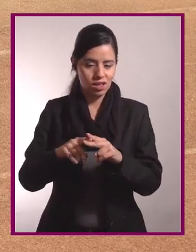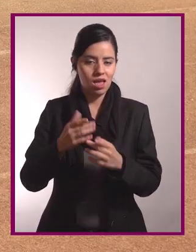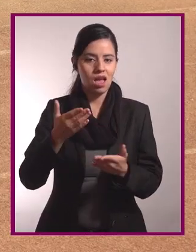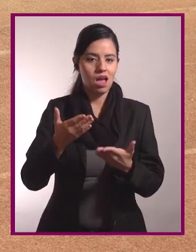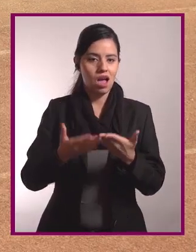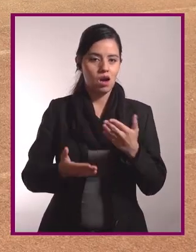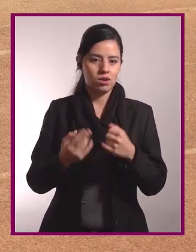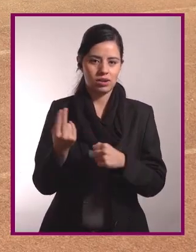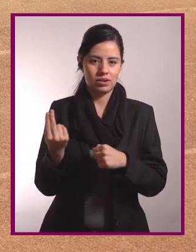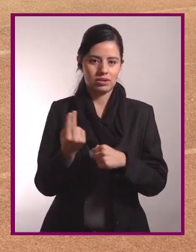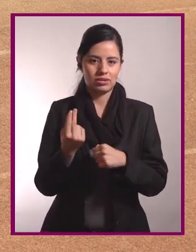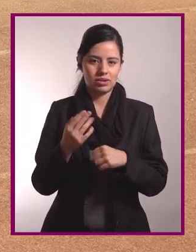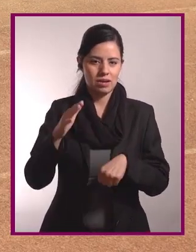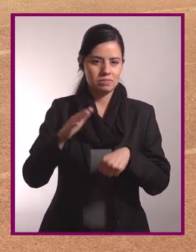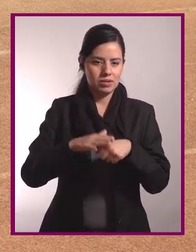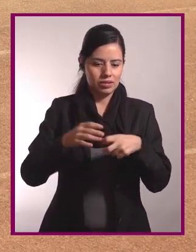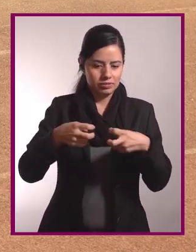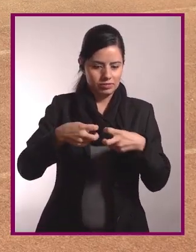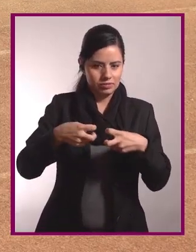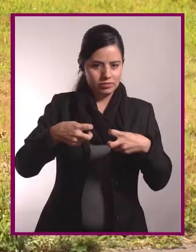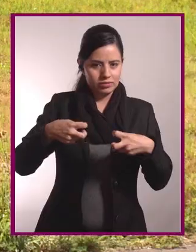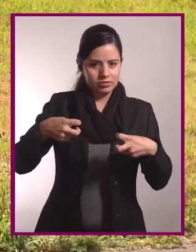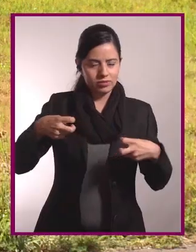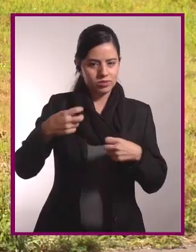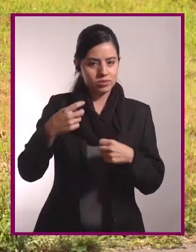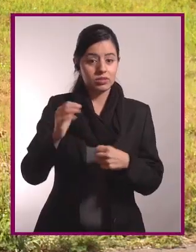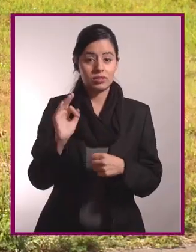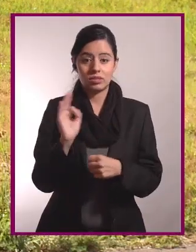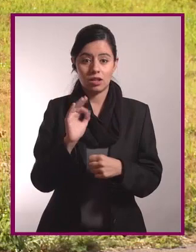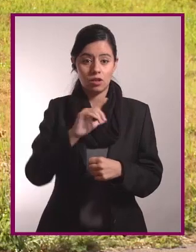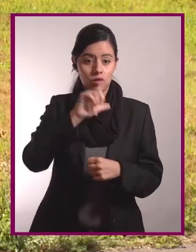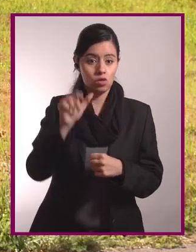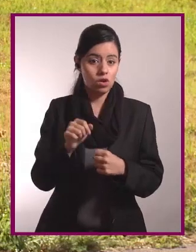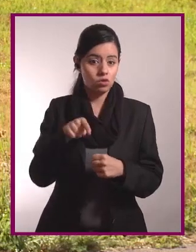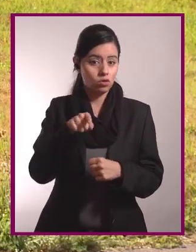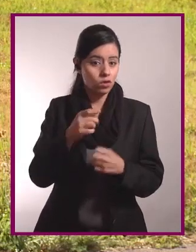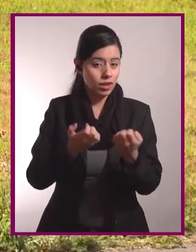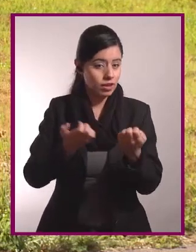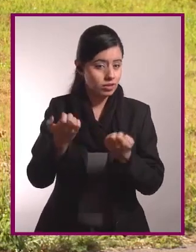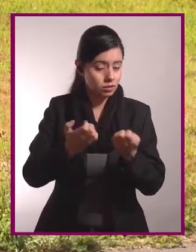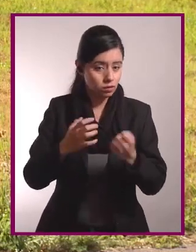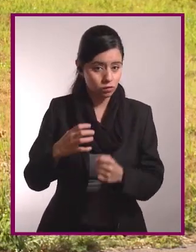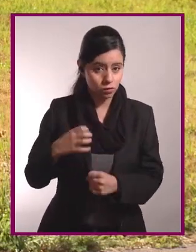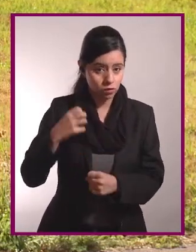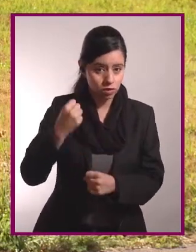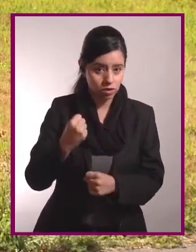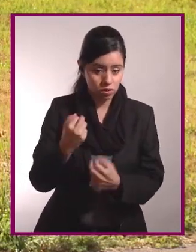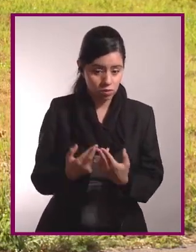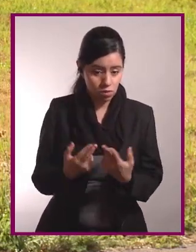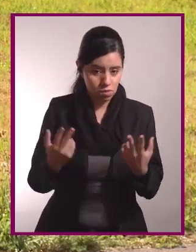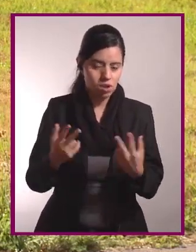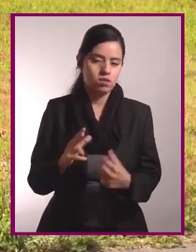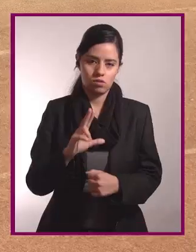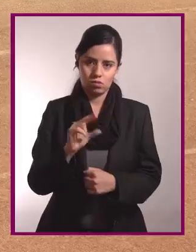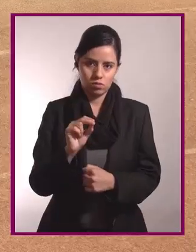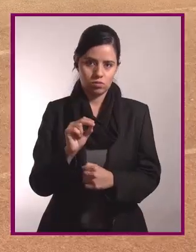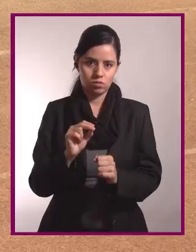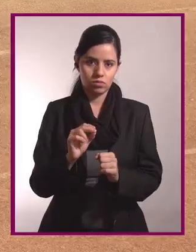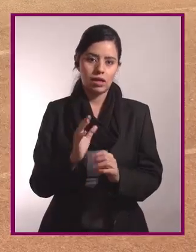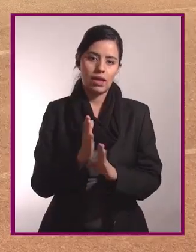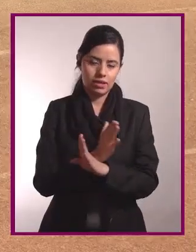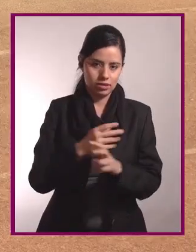ya se empezaron a activar, empezamos a estirarlos un poco para evitar que haya alguna lesión.